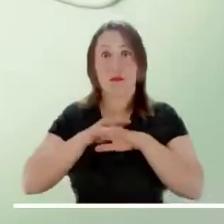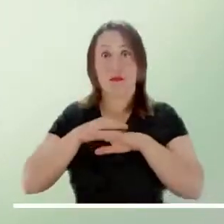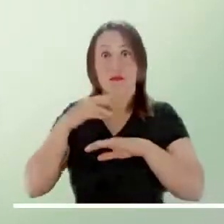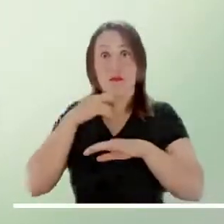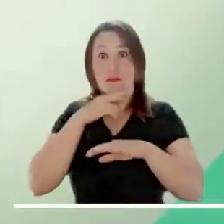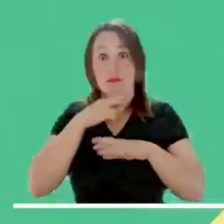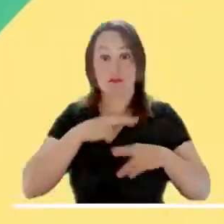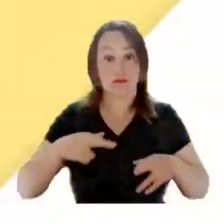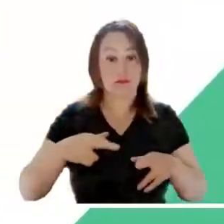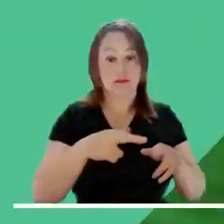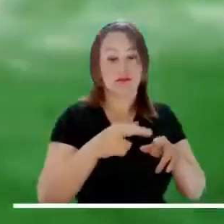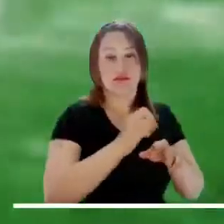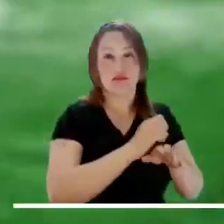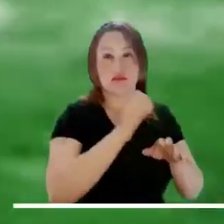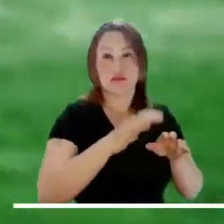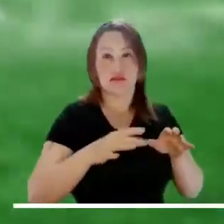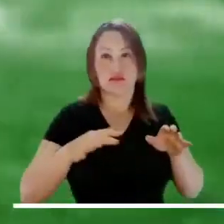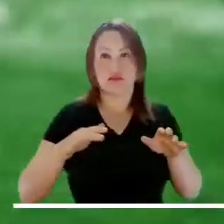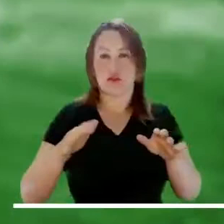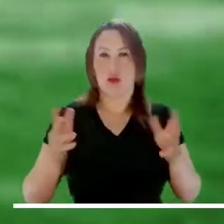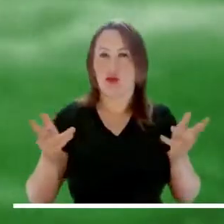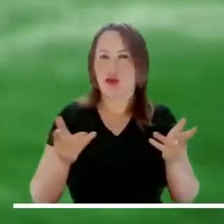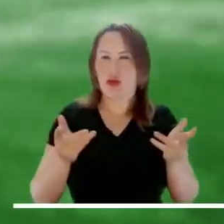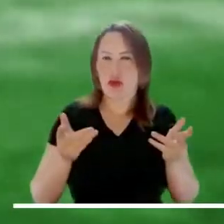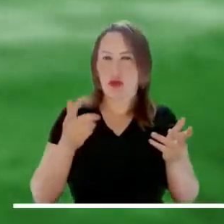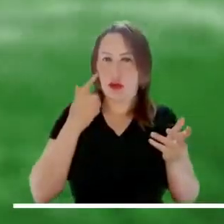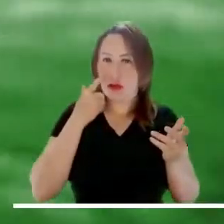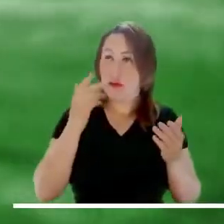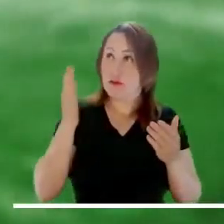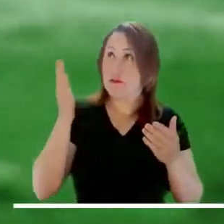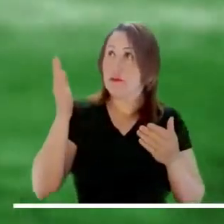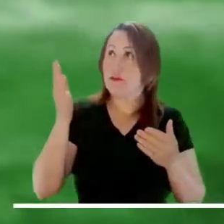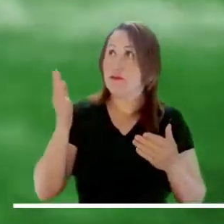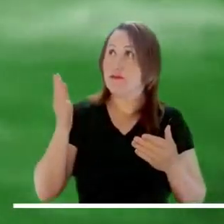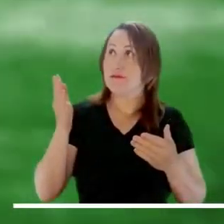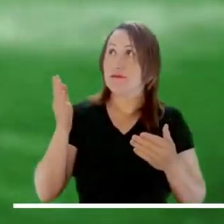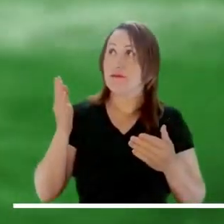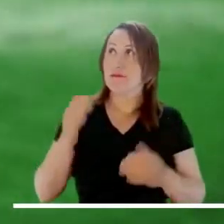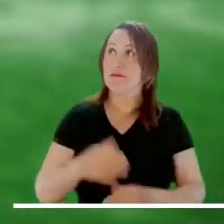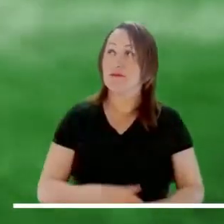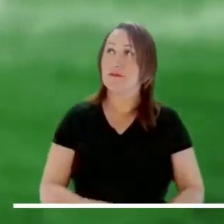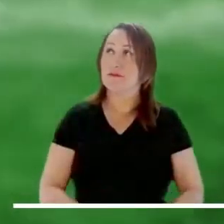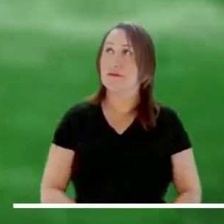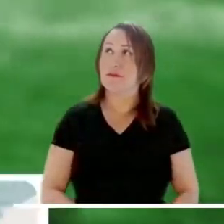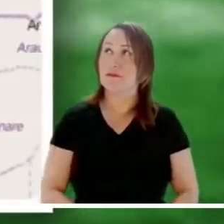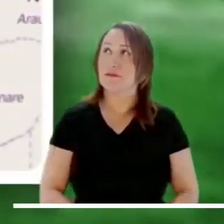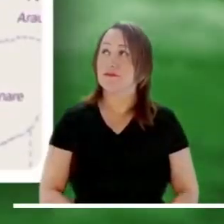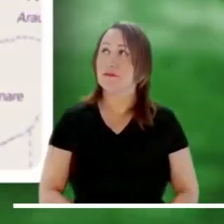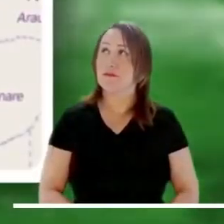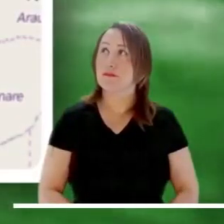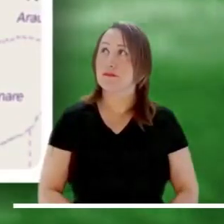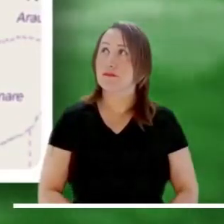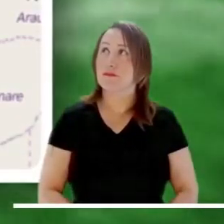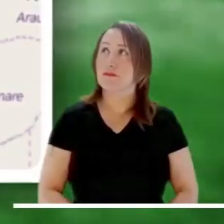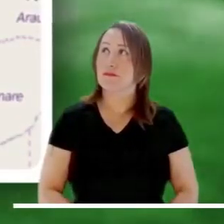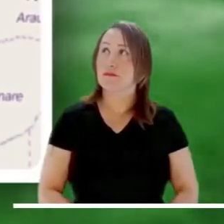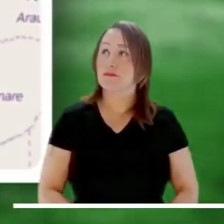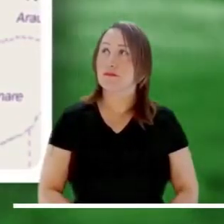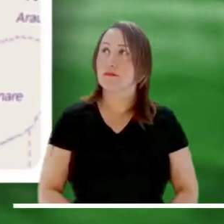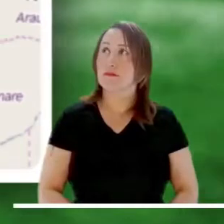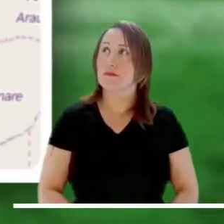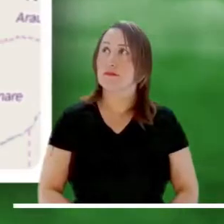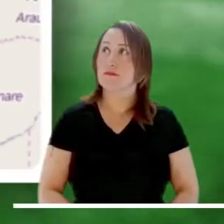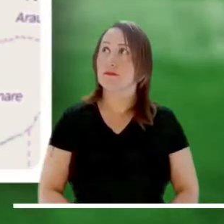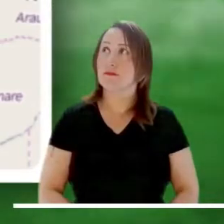Seguimos con las alertas que se encuentran activas. Alerta roja por desbordamiento de las quebradas San Germán y San Roque,